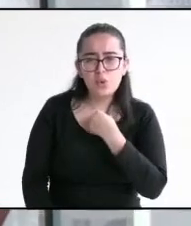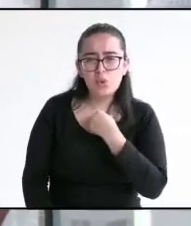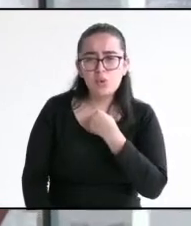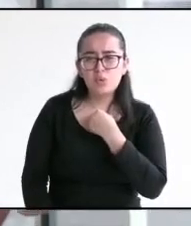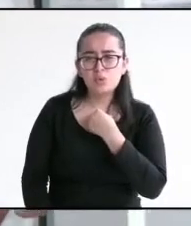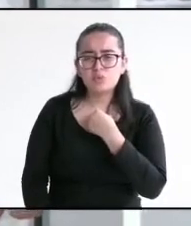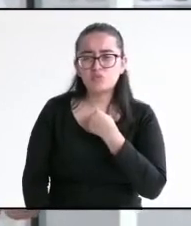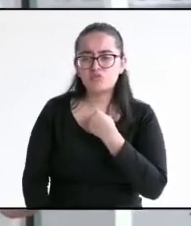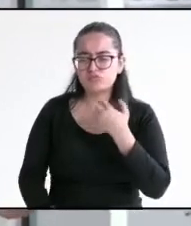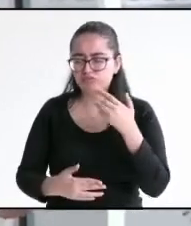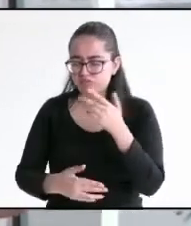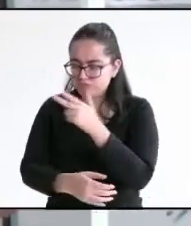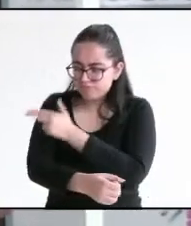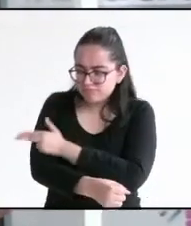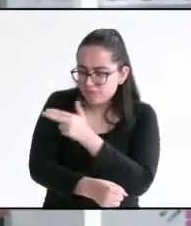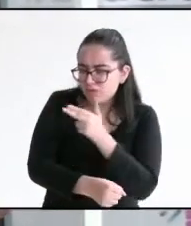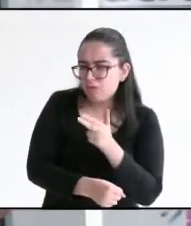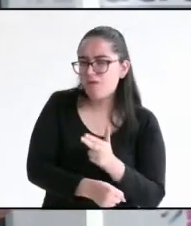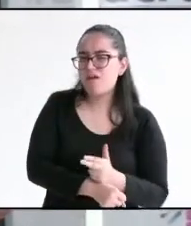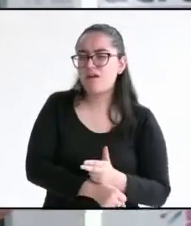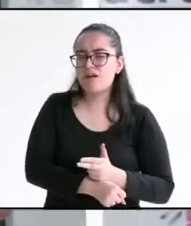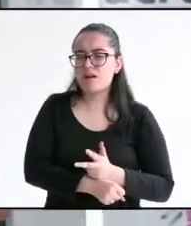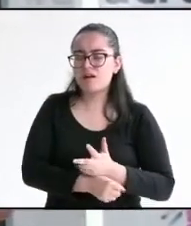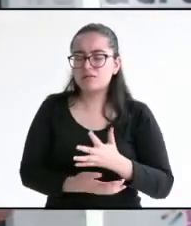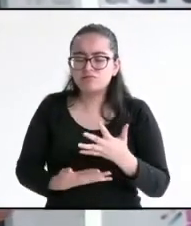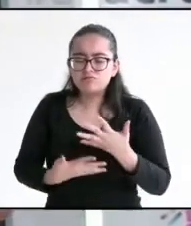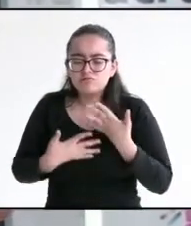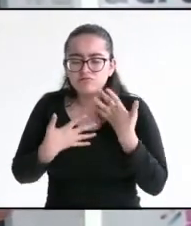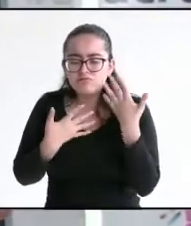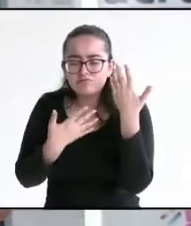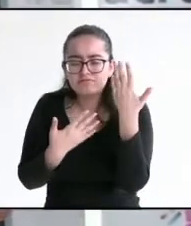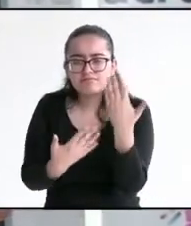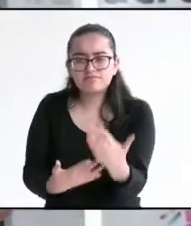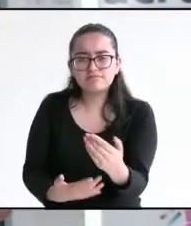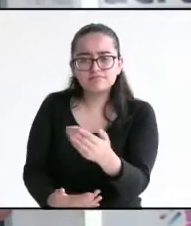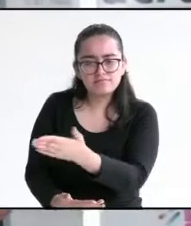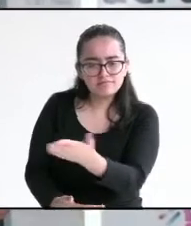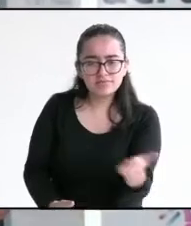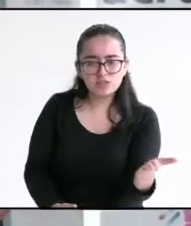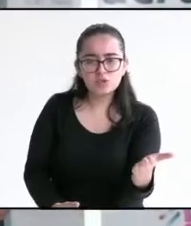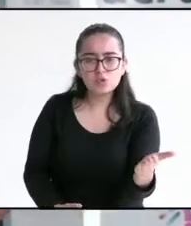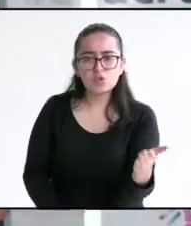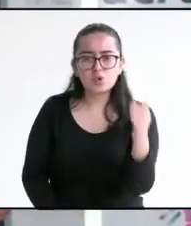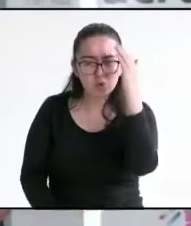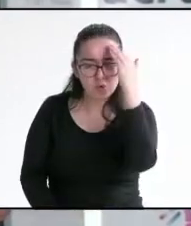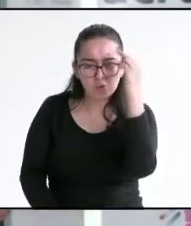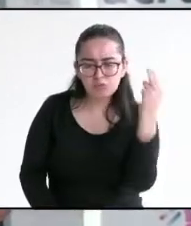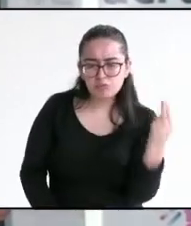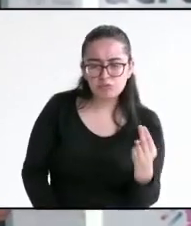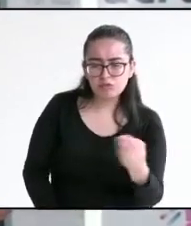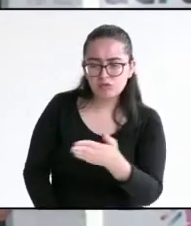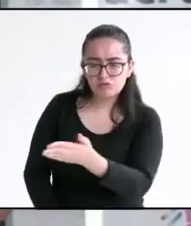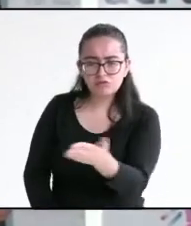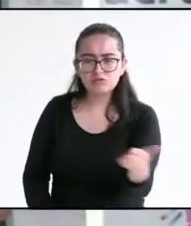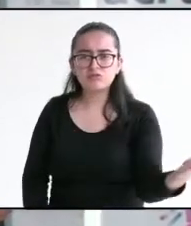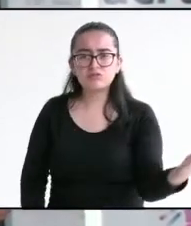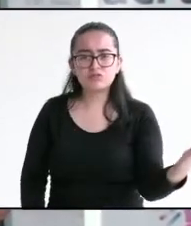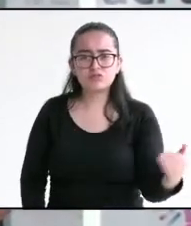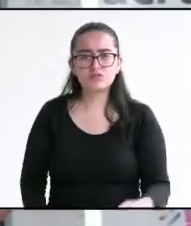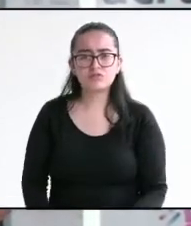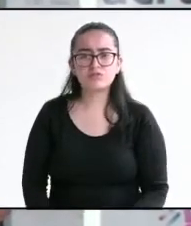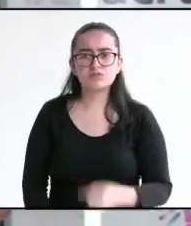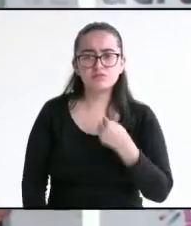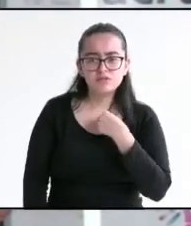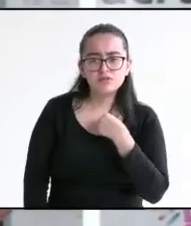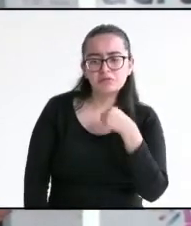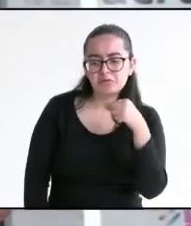honesta, humilde y muy cercana a la gente, que conoce todas las necesidades mejor que ellos mismos. Por eso